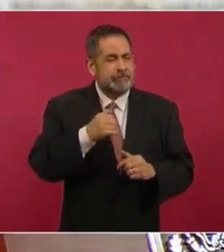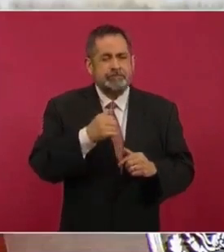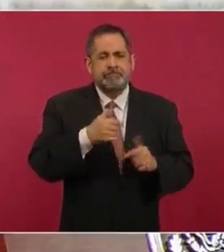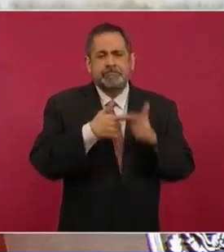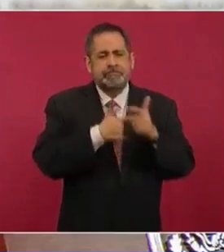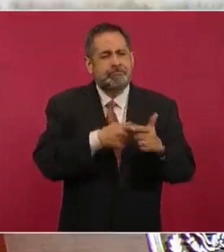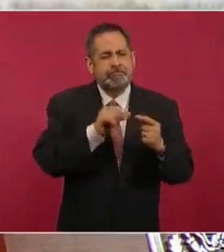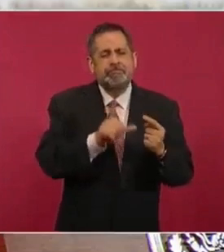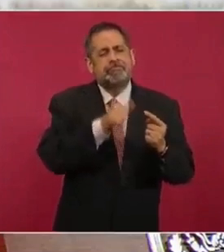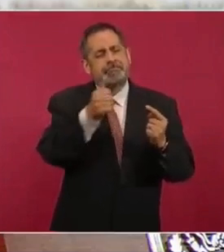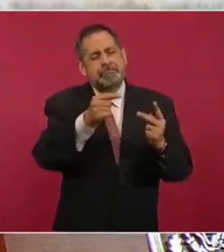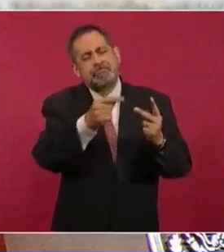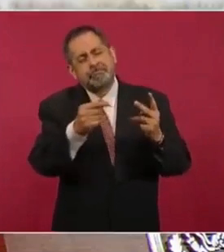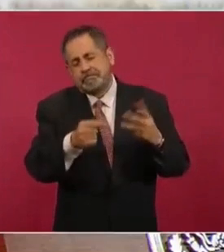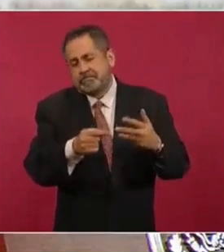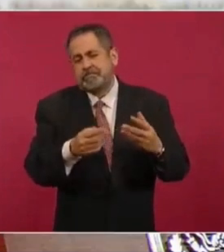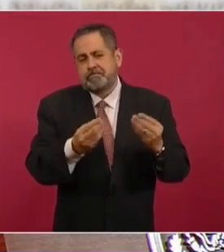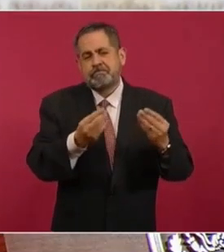otros.